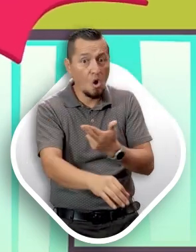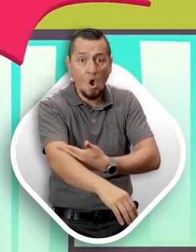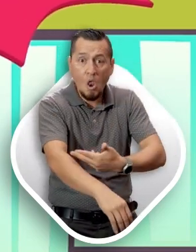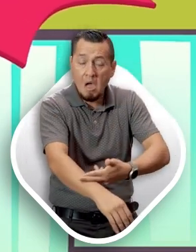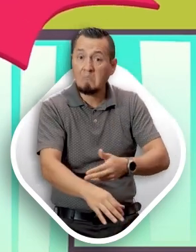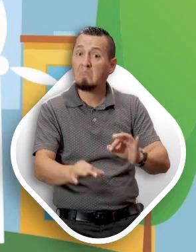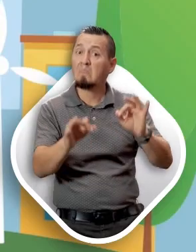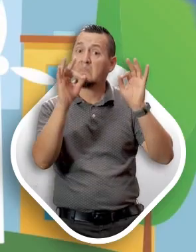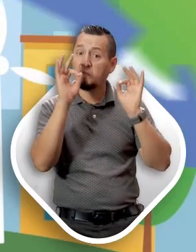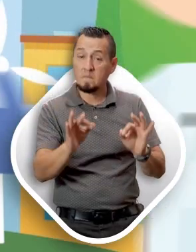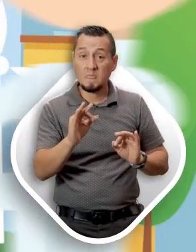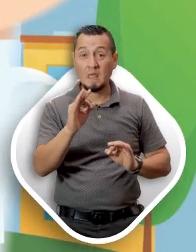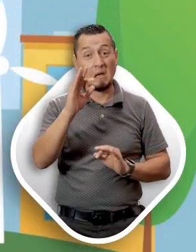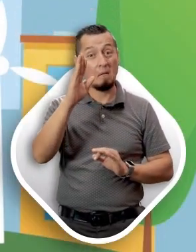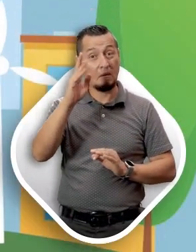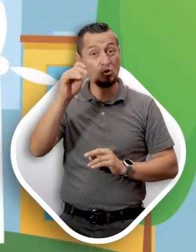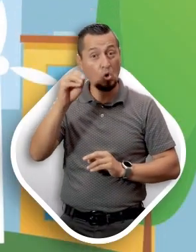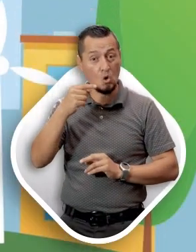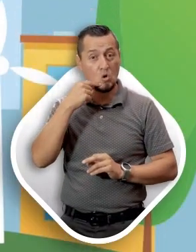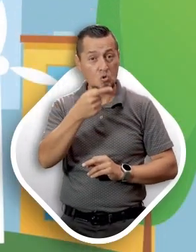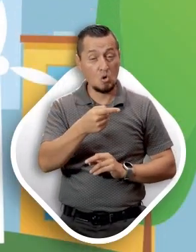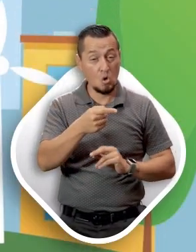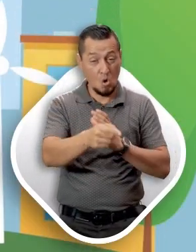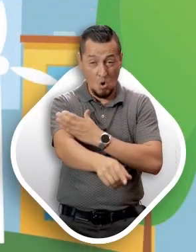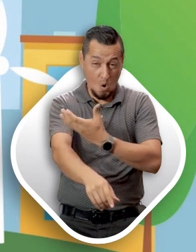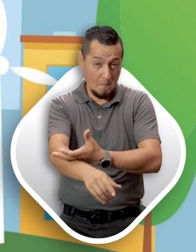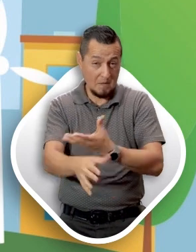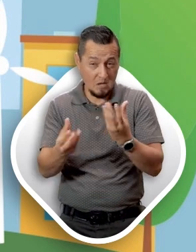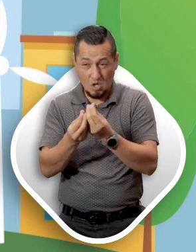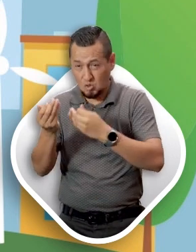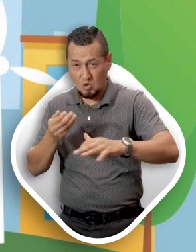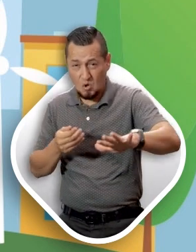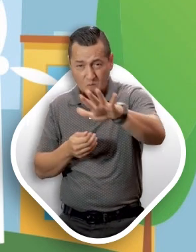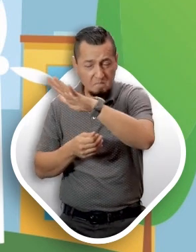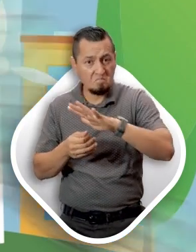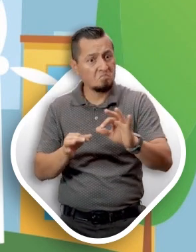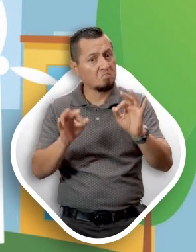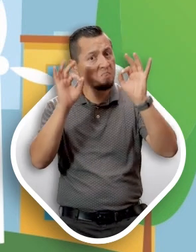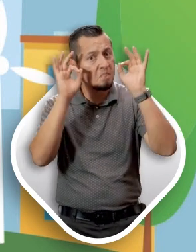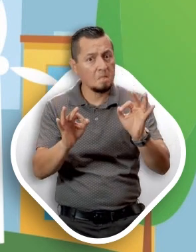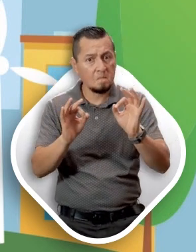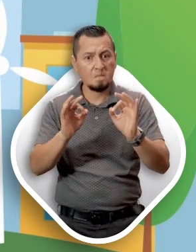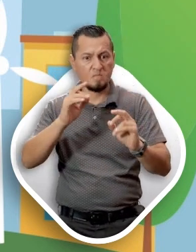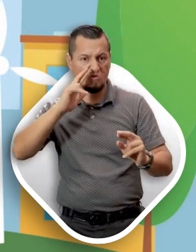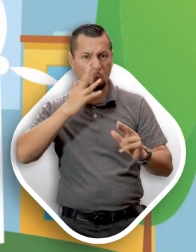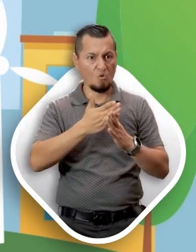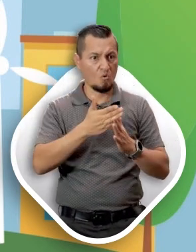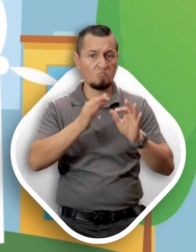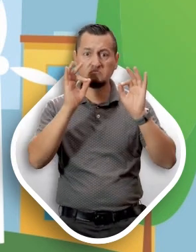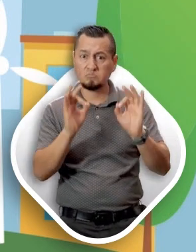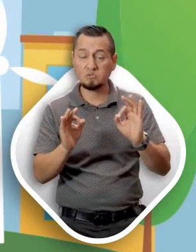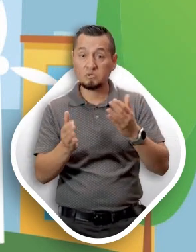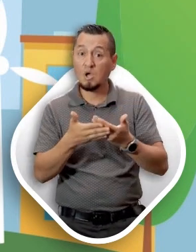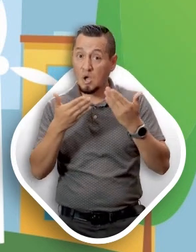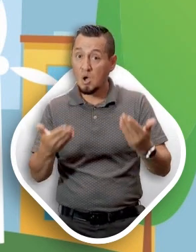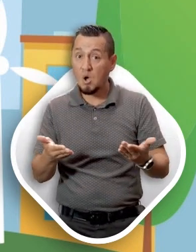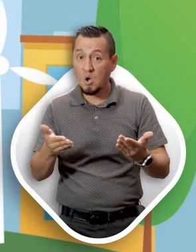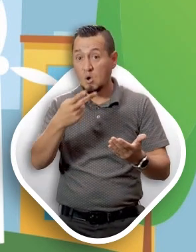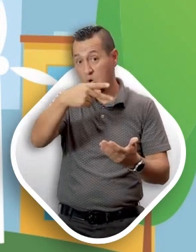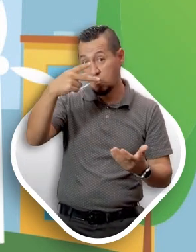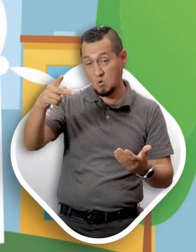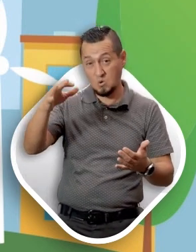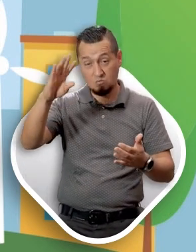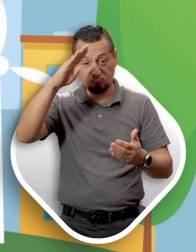honestos. Beto agregó Nuestros compañeros finalmente aceptaron su responsabilidad. Ahora también